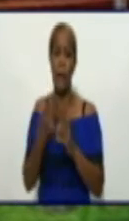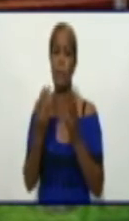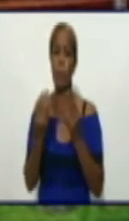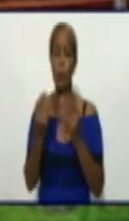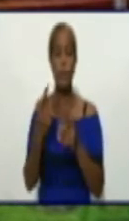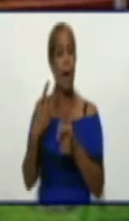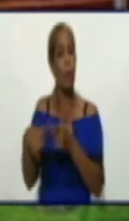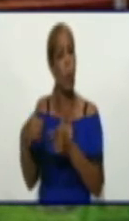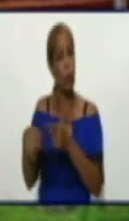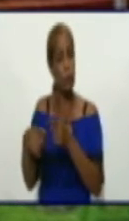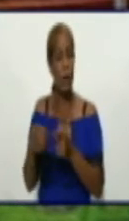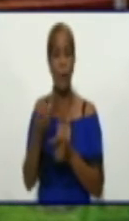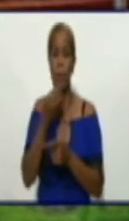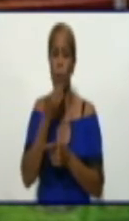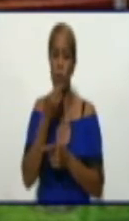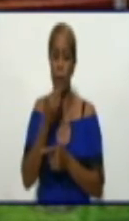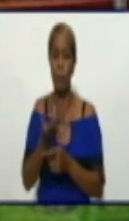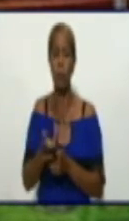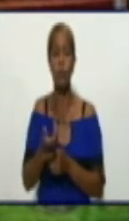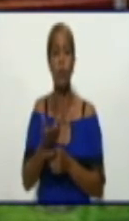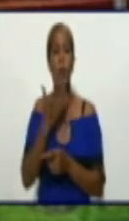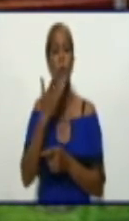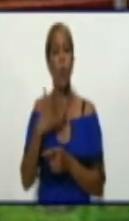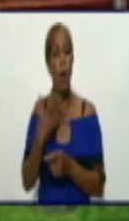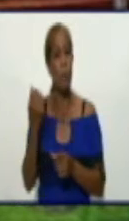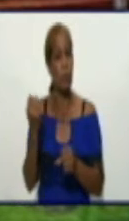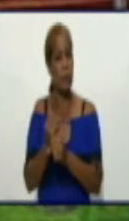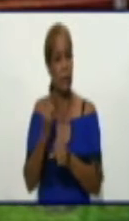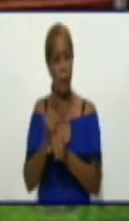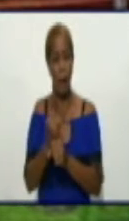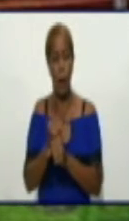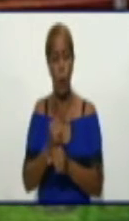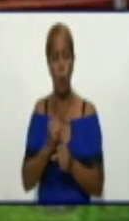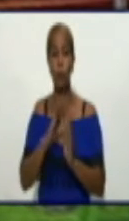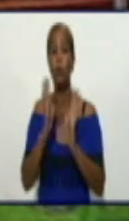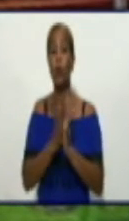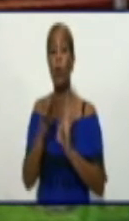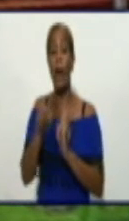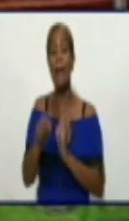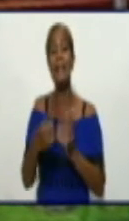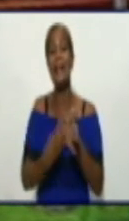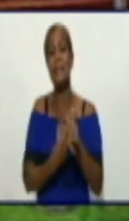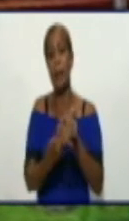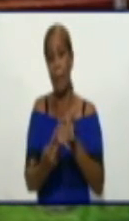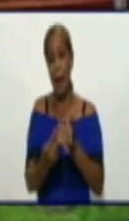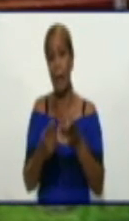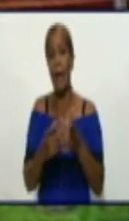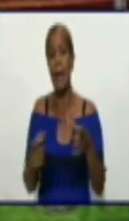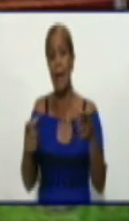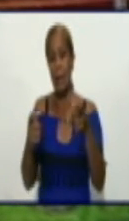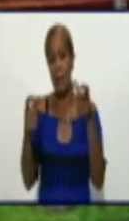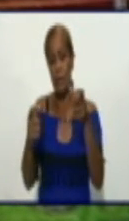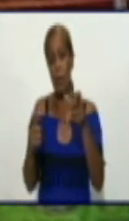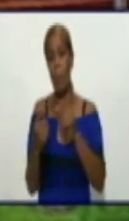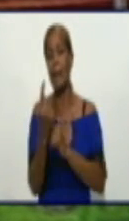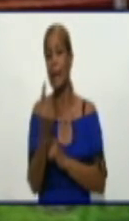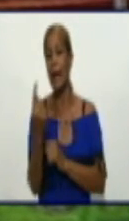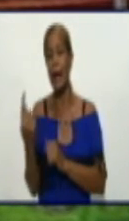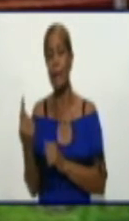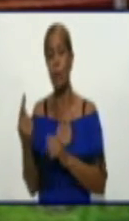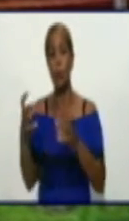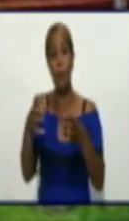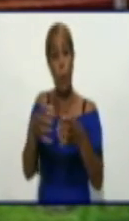otras, por ejemplo, cómo se trabajó durante toda la semana en Bartolomé Mazó para que cada uno de los colectivos laborales